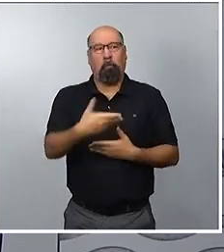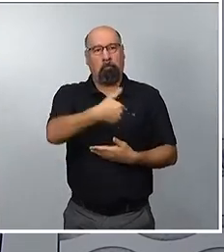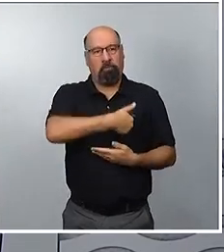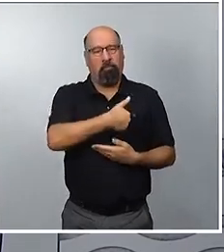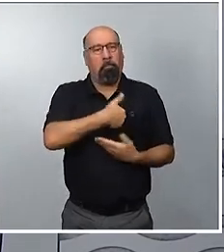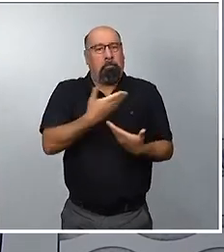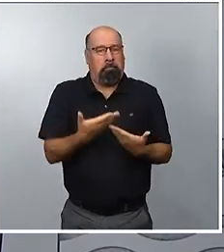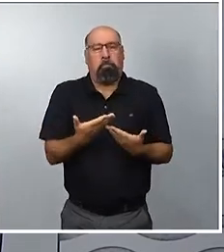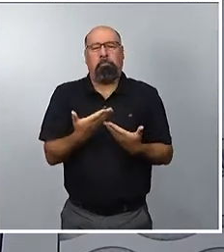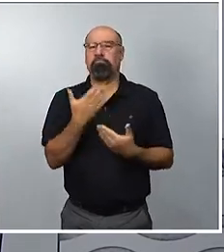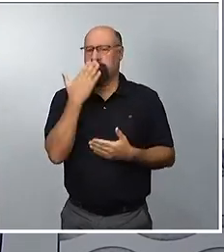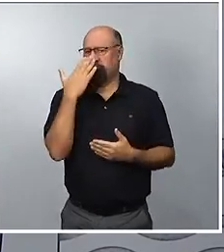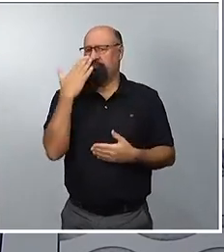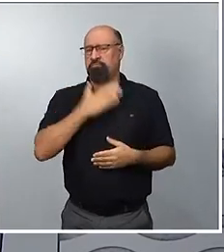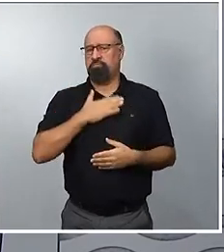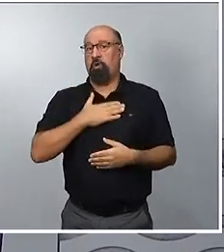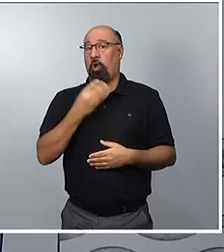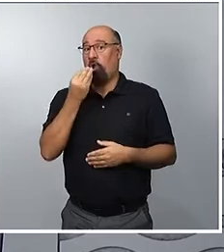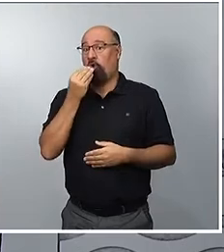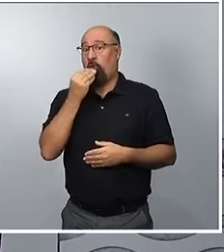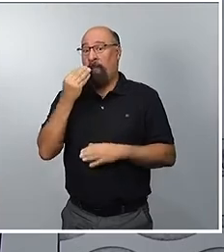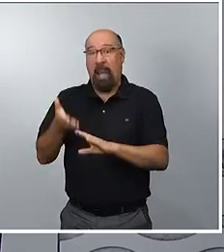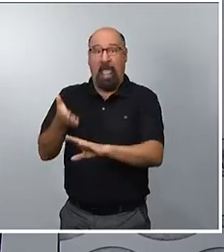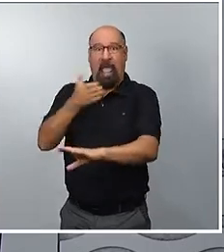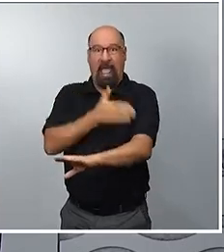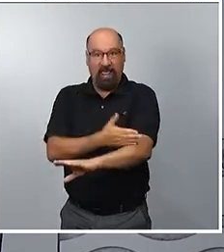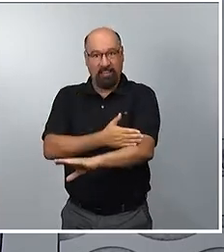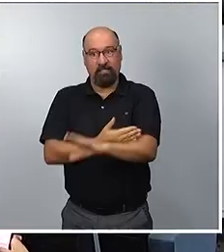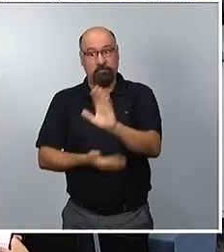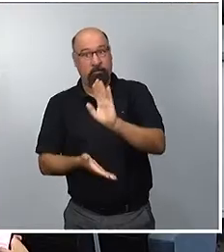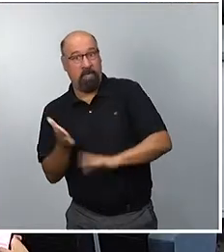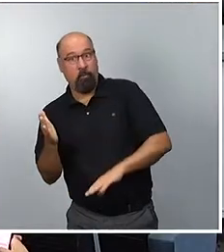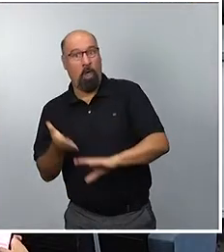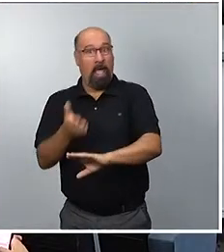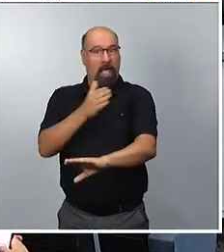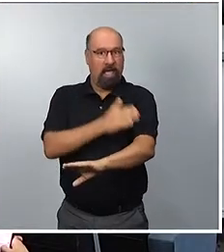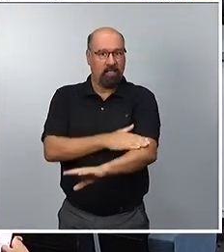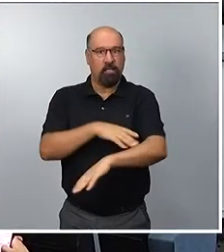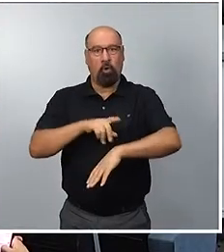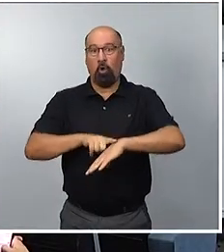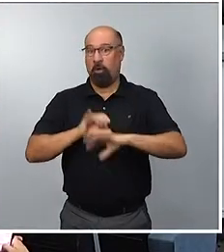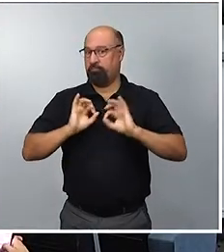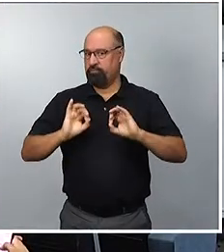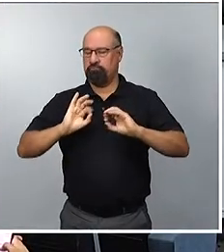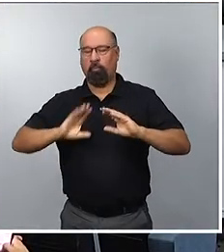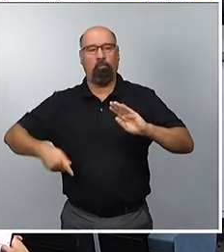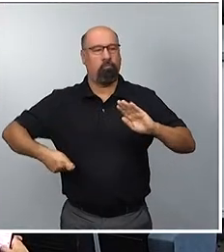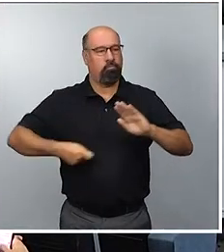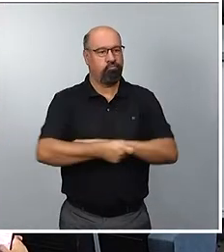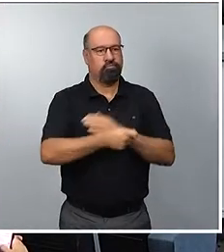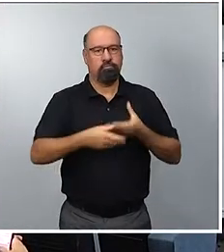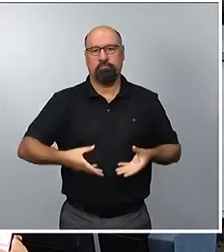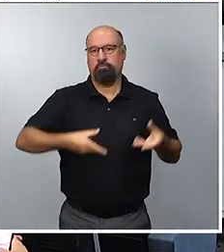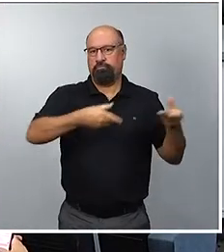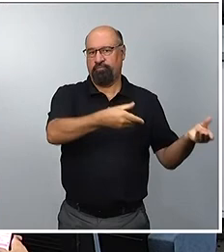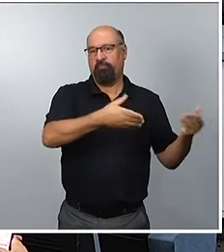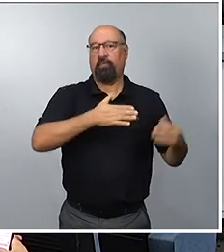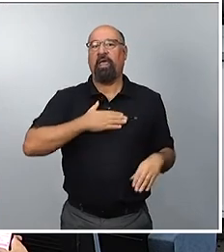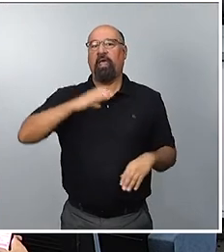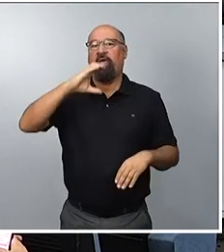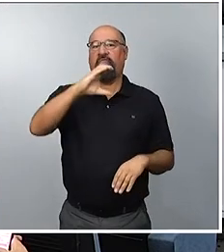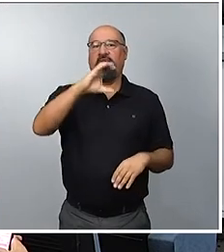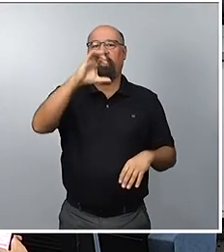de que vayamos a comer, yo supongo que iremos a comer a una hora razonable, el CSD va a dar